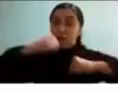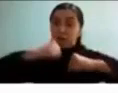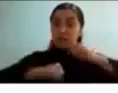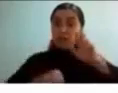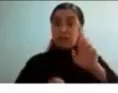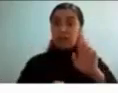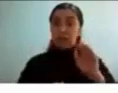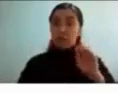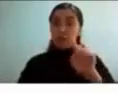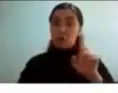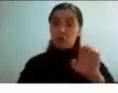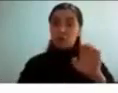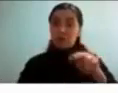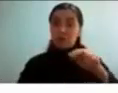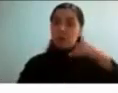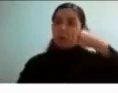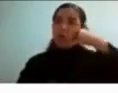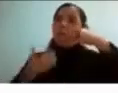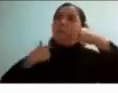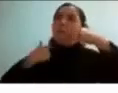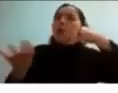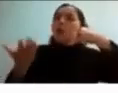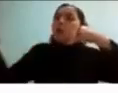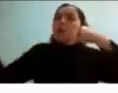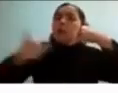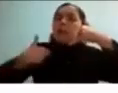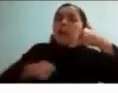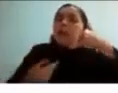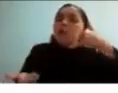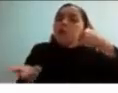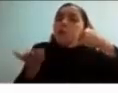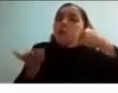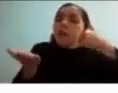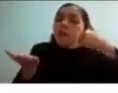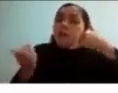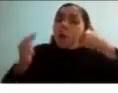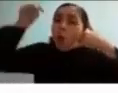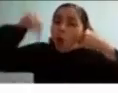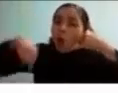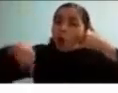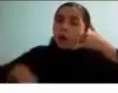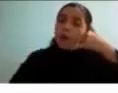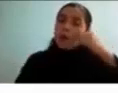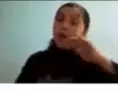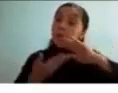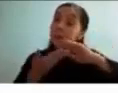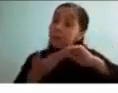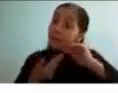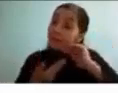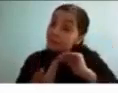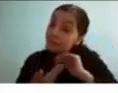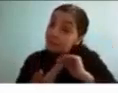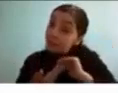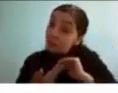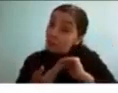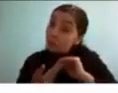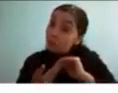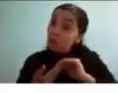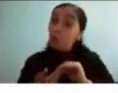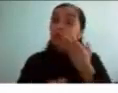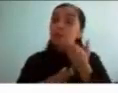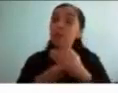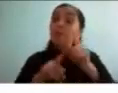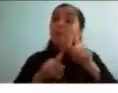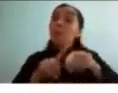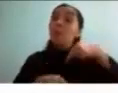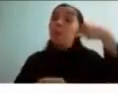¿por qué no me he llegado a la cama si yo la pedí para hoy día? y la señorita me dice disculpe Valentino usted pidió la cama para la otra semana no para esta